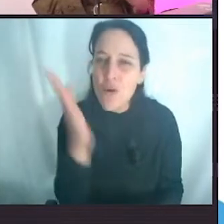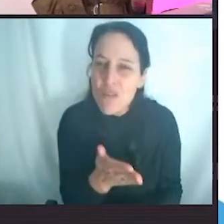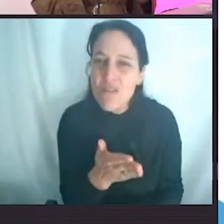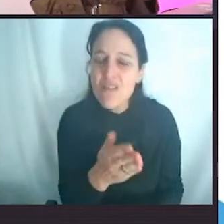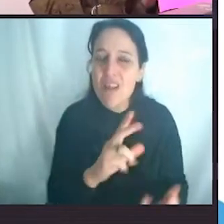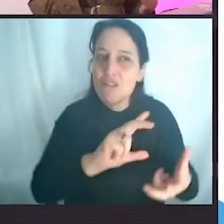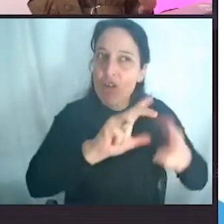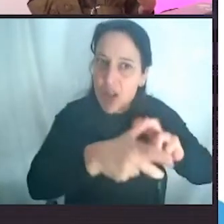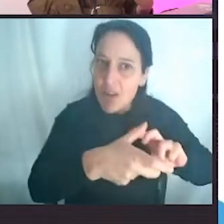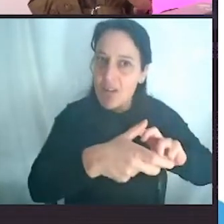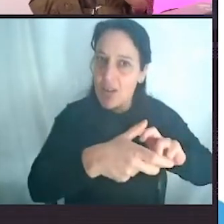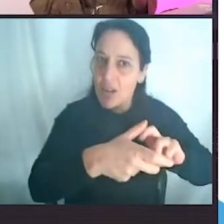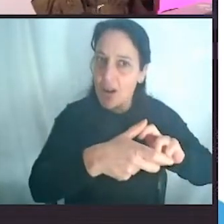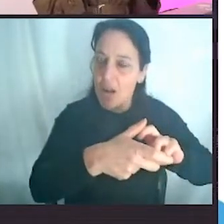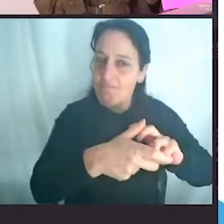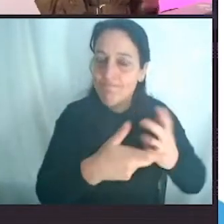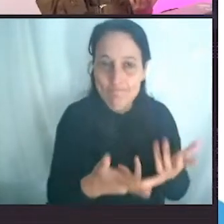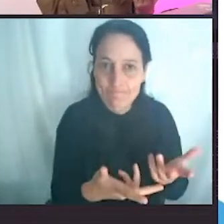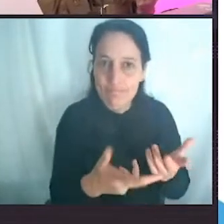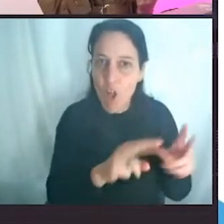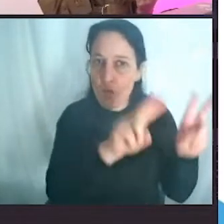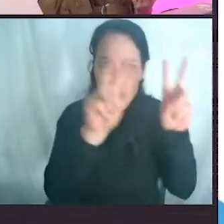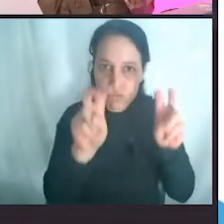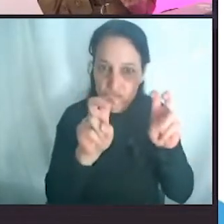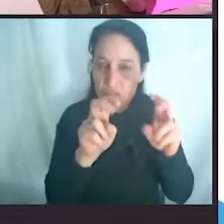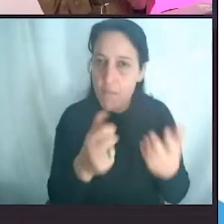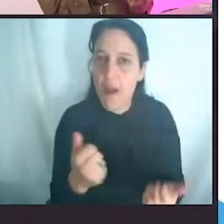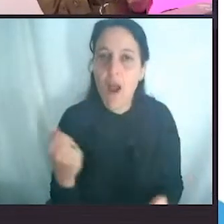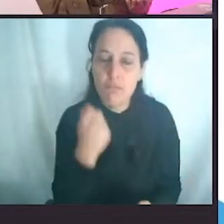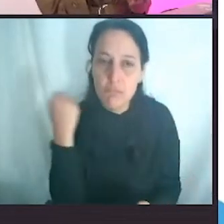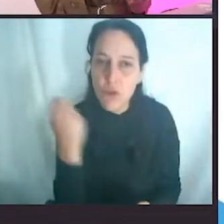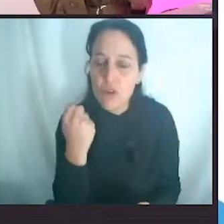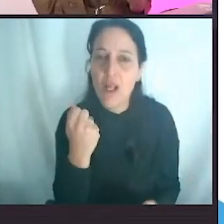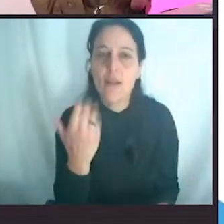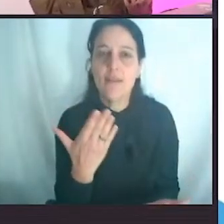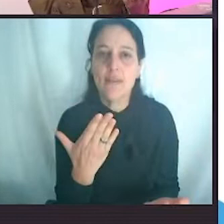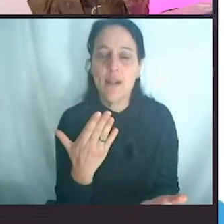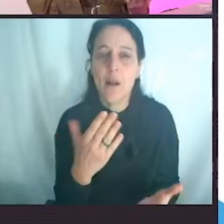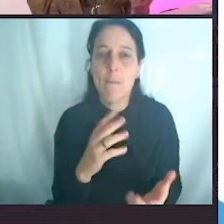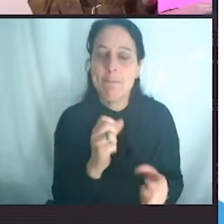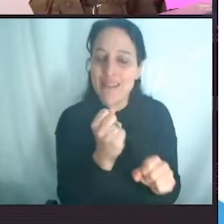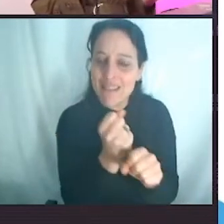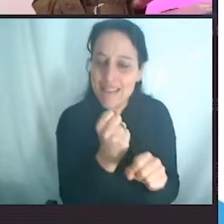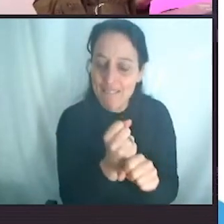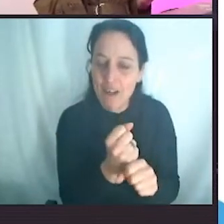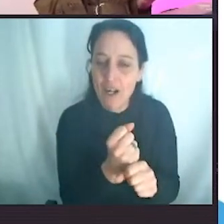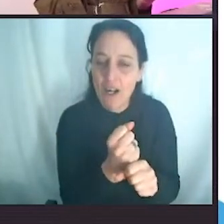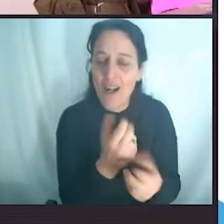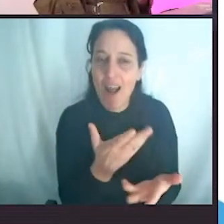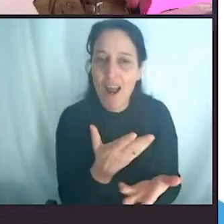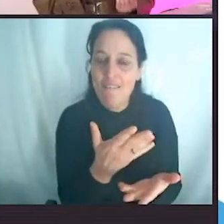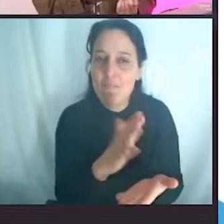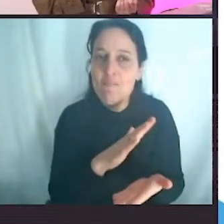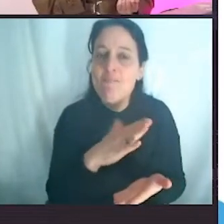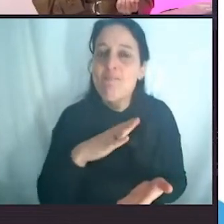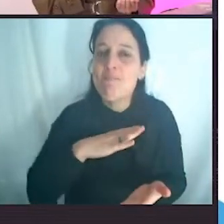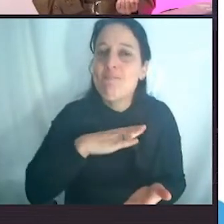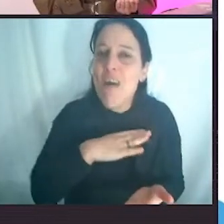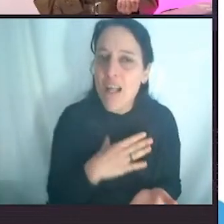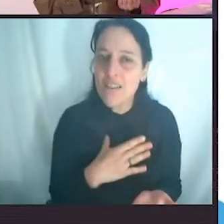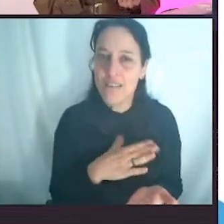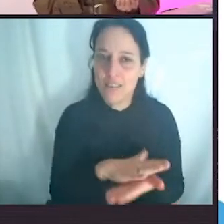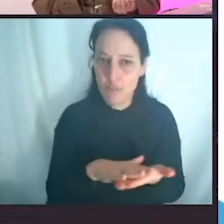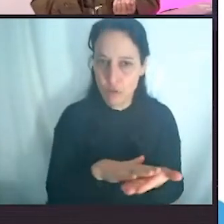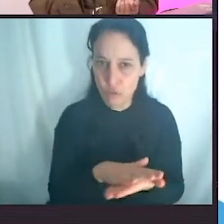es algo que tenemos que hacer y son esfuerzos que hay que seguir acompañando, pero claramente no son suficientes. Y por eso, 8 millones de toneladas